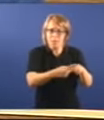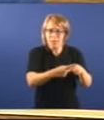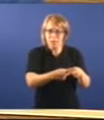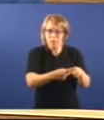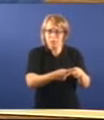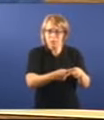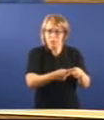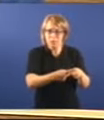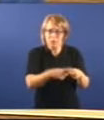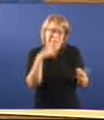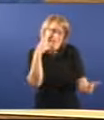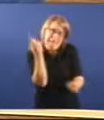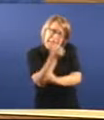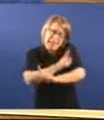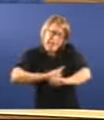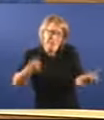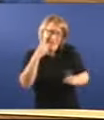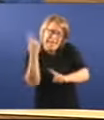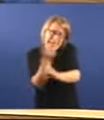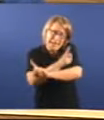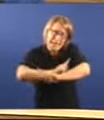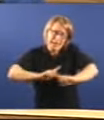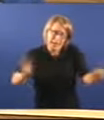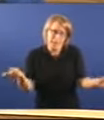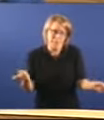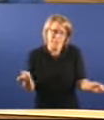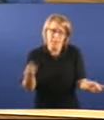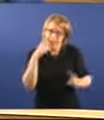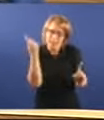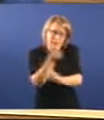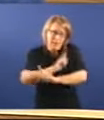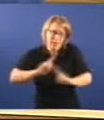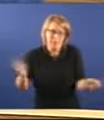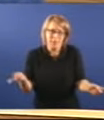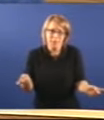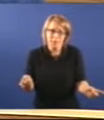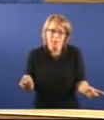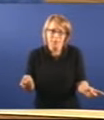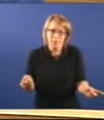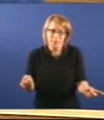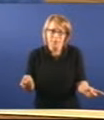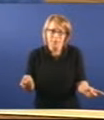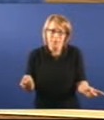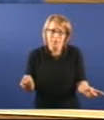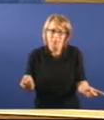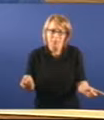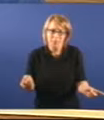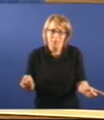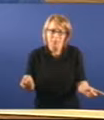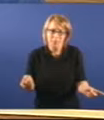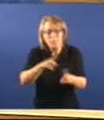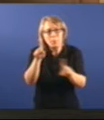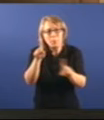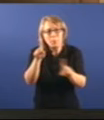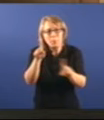Boreal, señora. De Aurora Boreal, señorías. De Aurora Boreal. É que o problema é